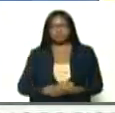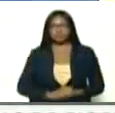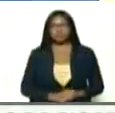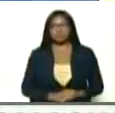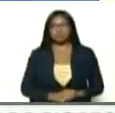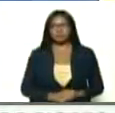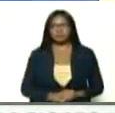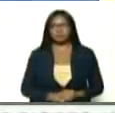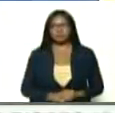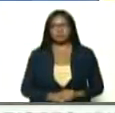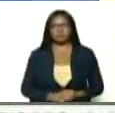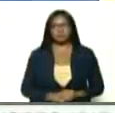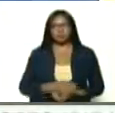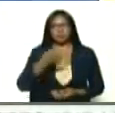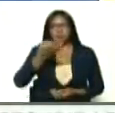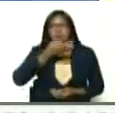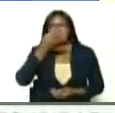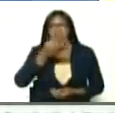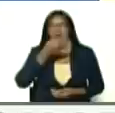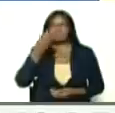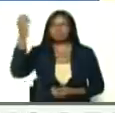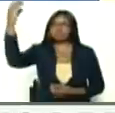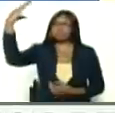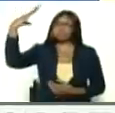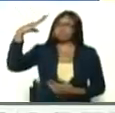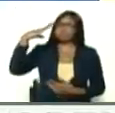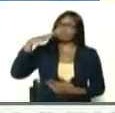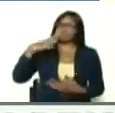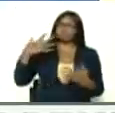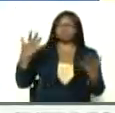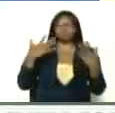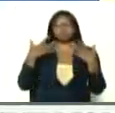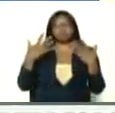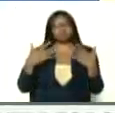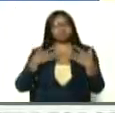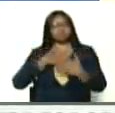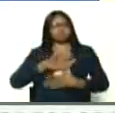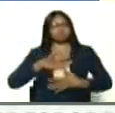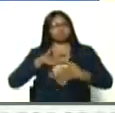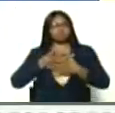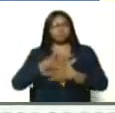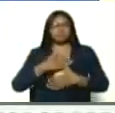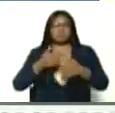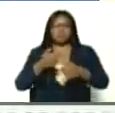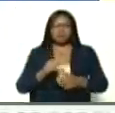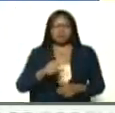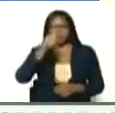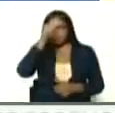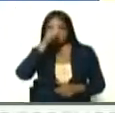esta tarde soleada, fresca que ha habido de este domingo,